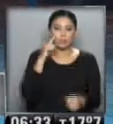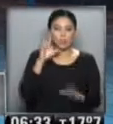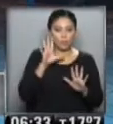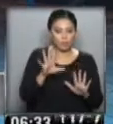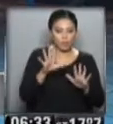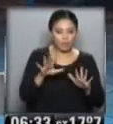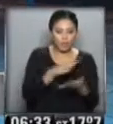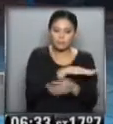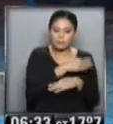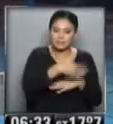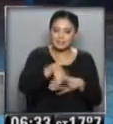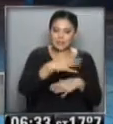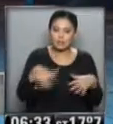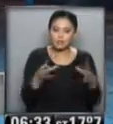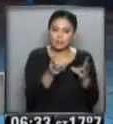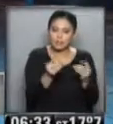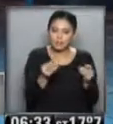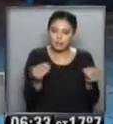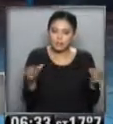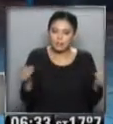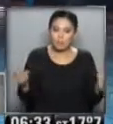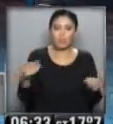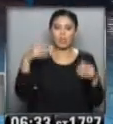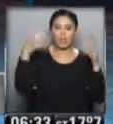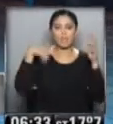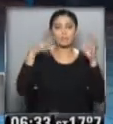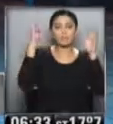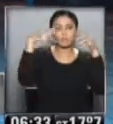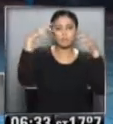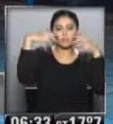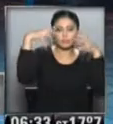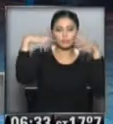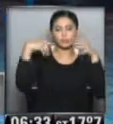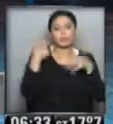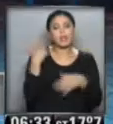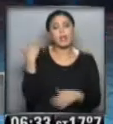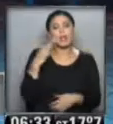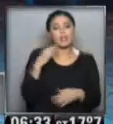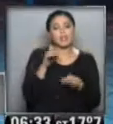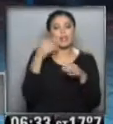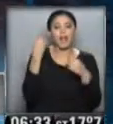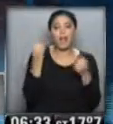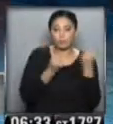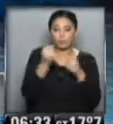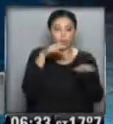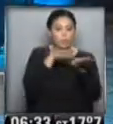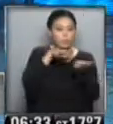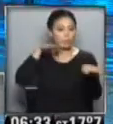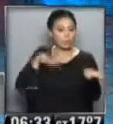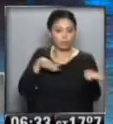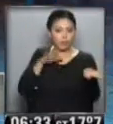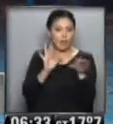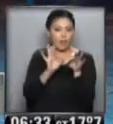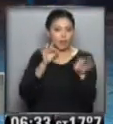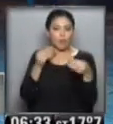...la calzada está húmeda... ...por momentos llueve con intensidad... ...poca adherencia, poco grip... ...hay que aumentar la distancia entre vehículos... ...evitar